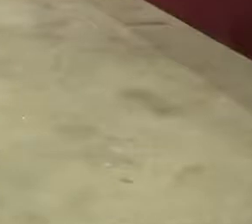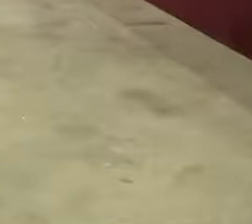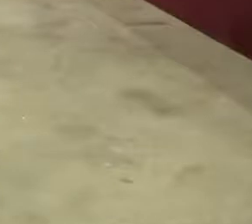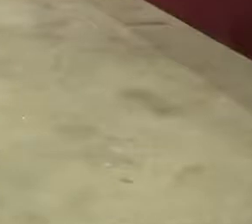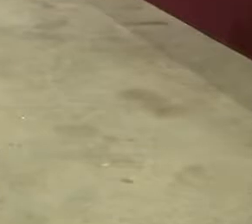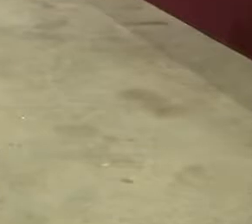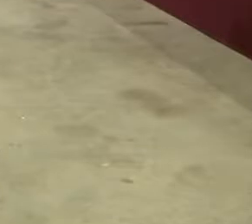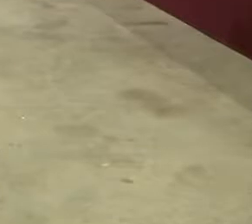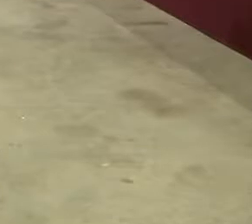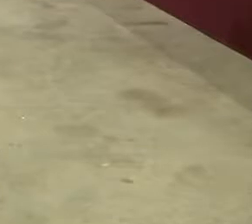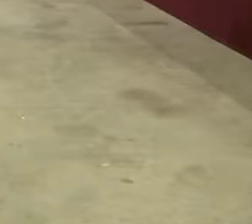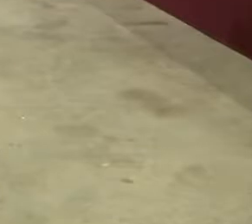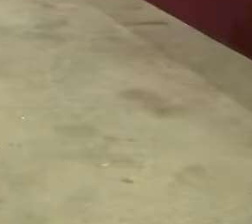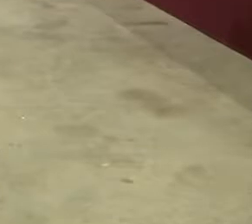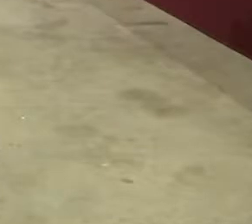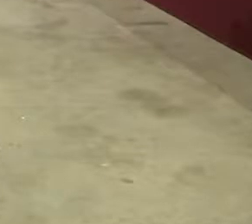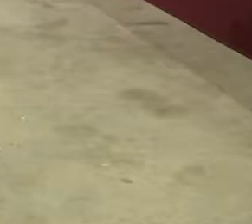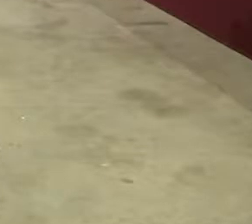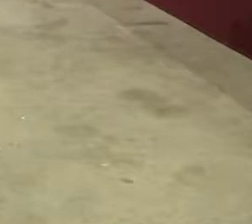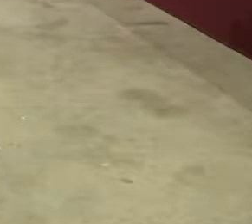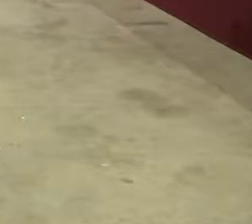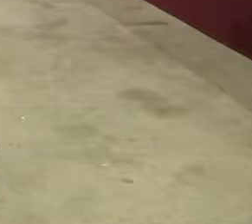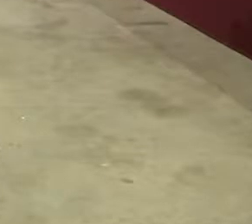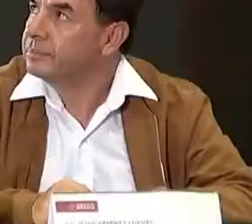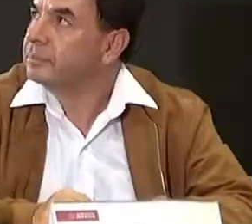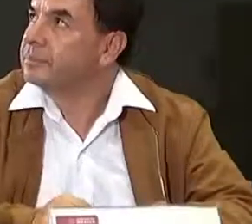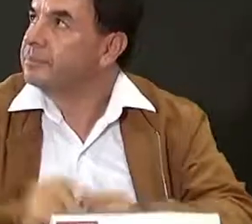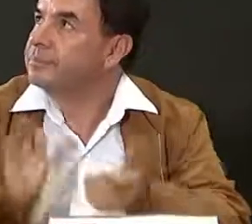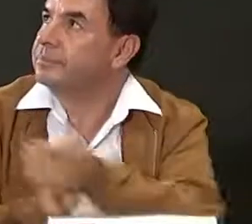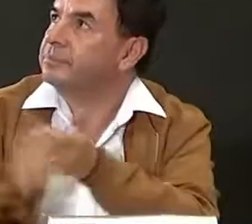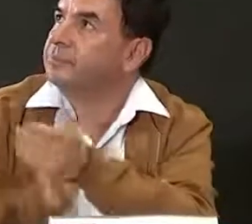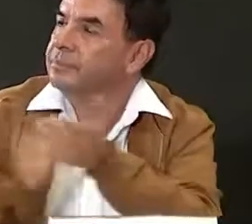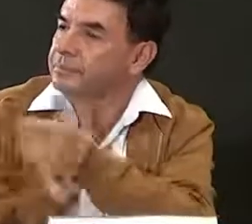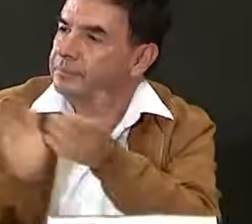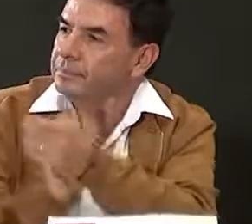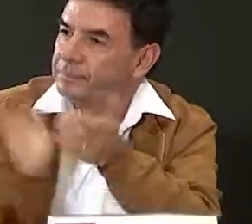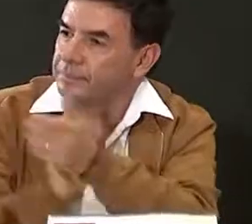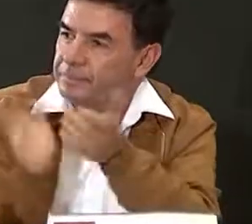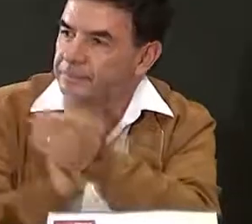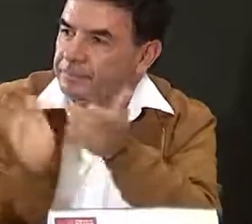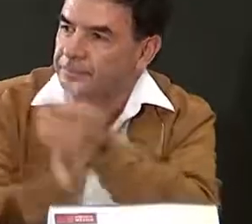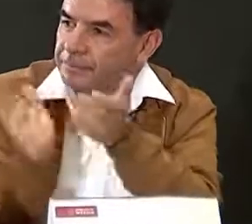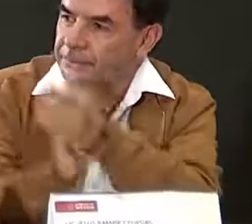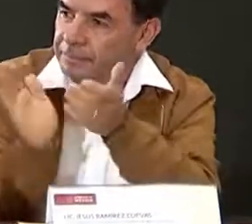El director general de la Comisión Nacional del Agua, Germán Martínez Santoyo.